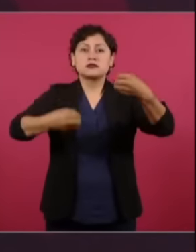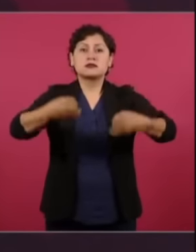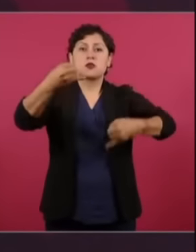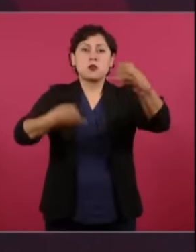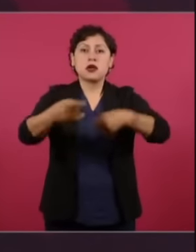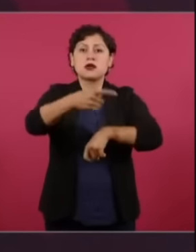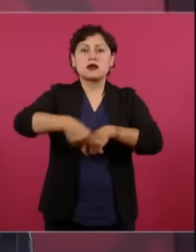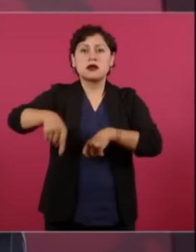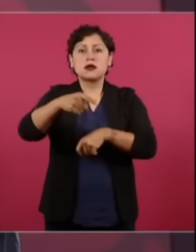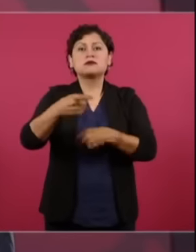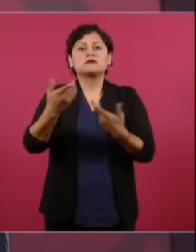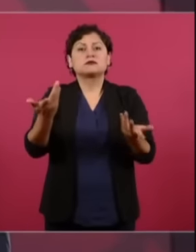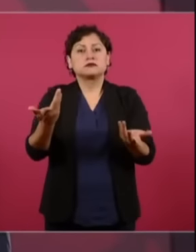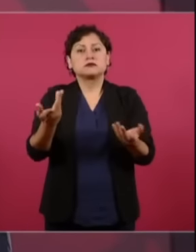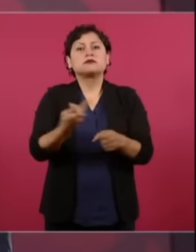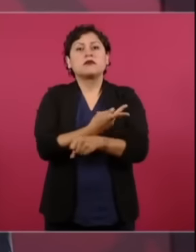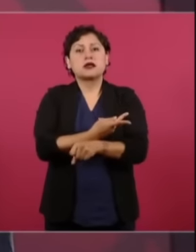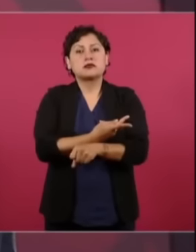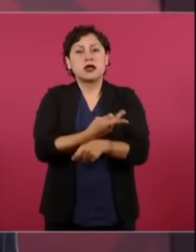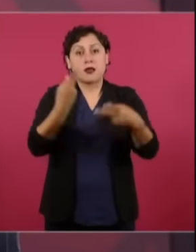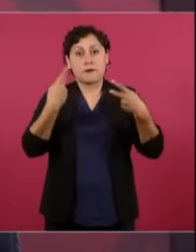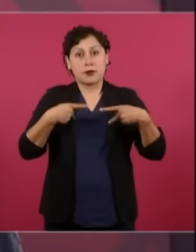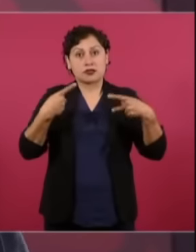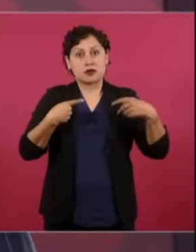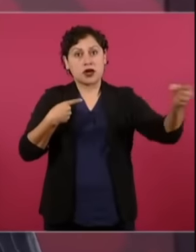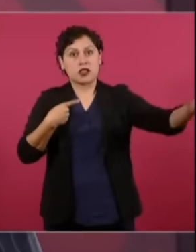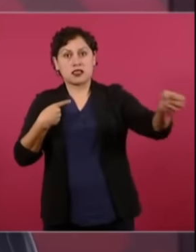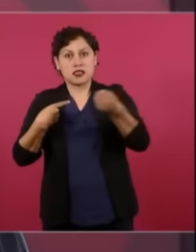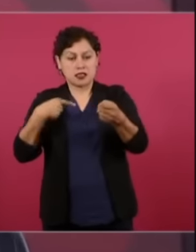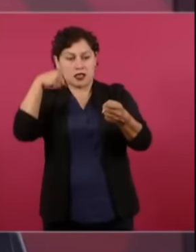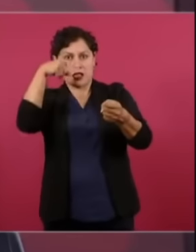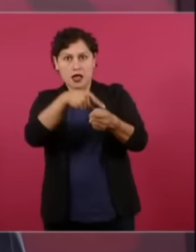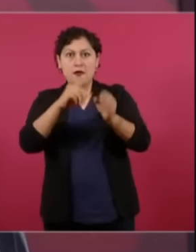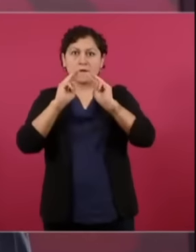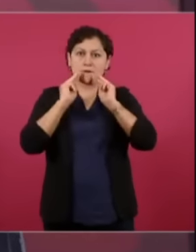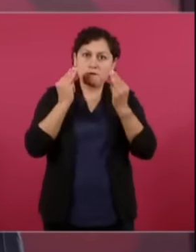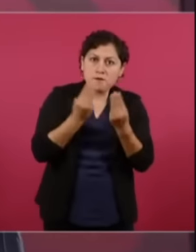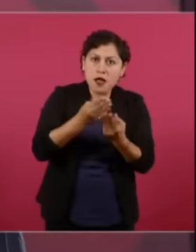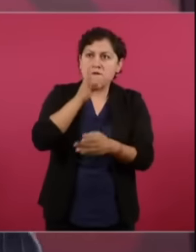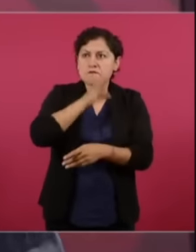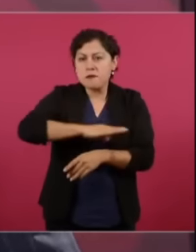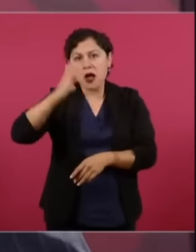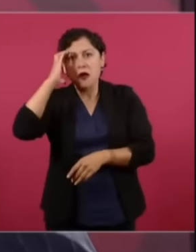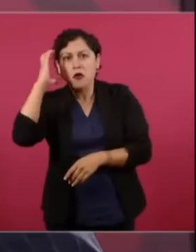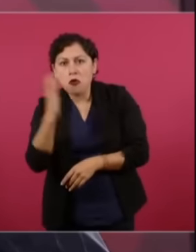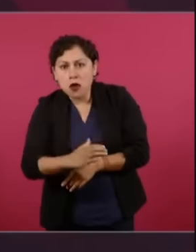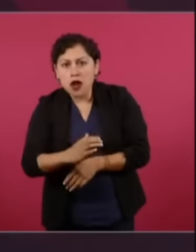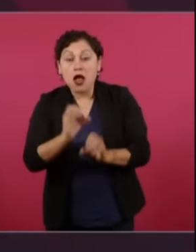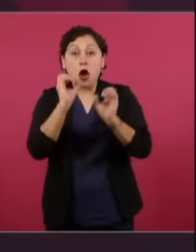organizado, famosos, y también a delincuentes de cuello blanco,